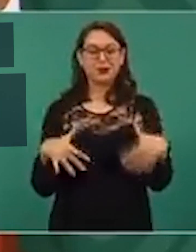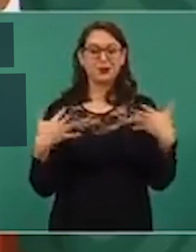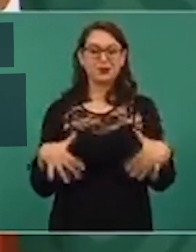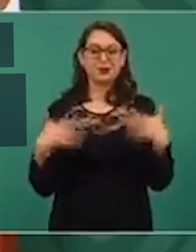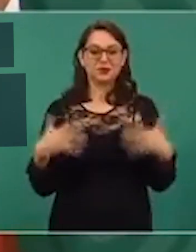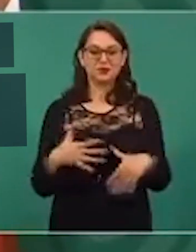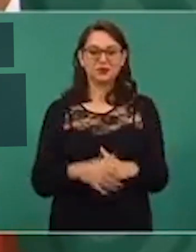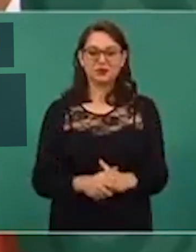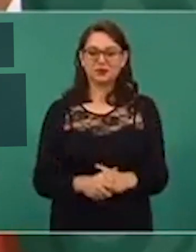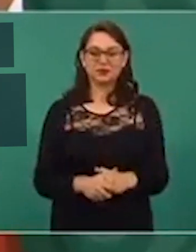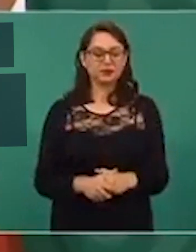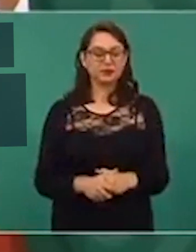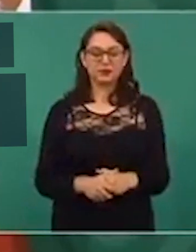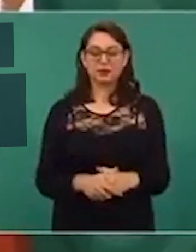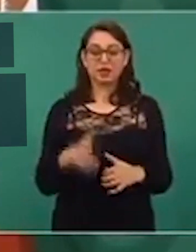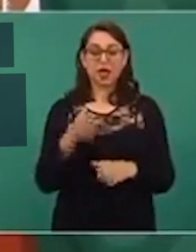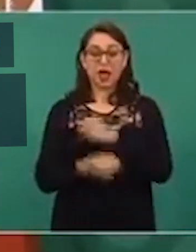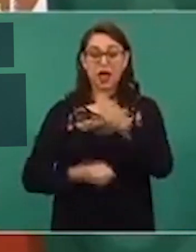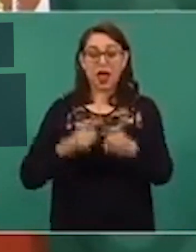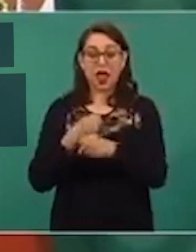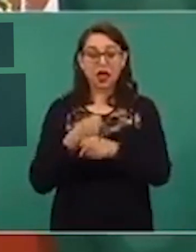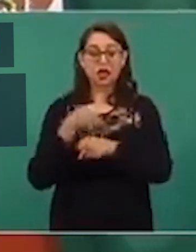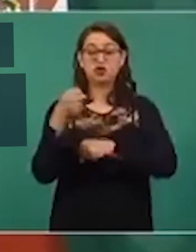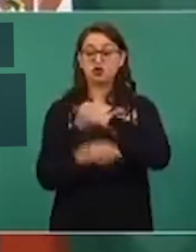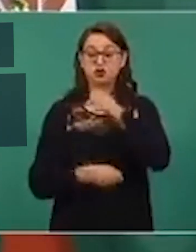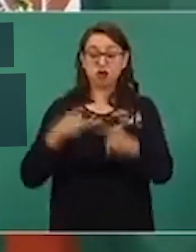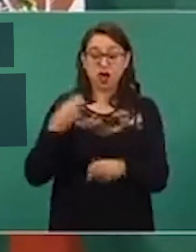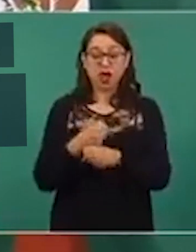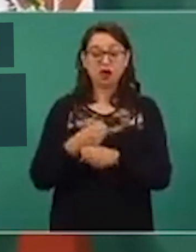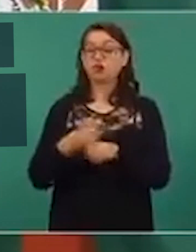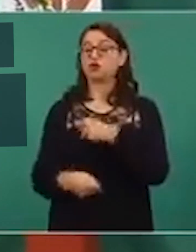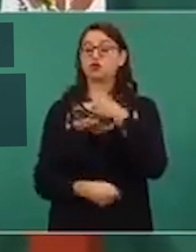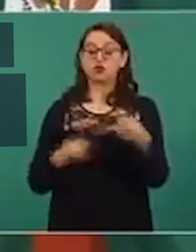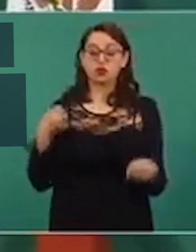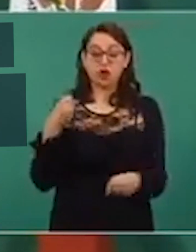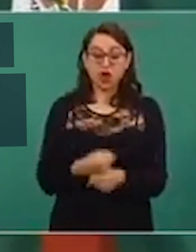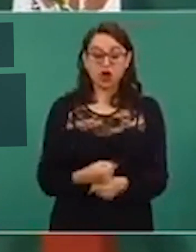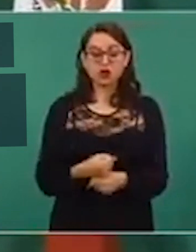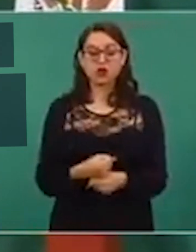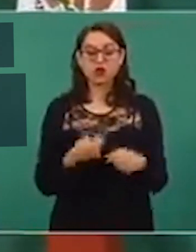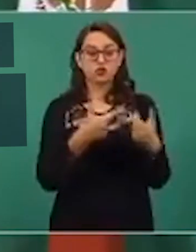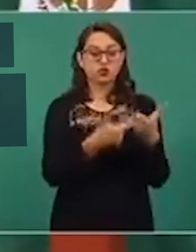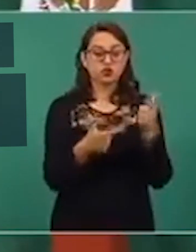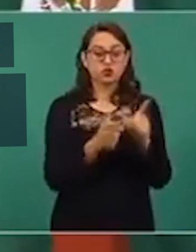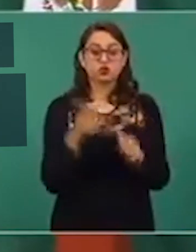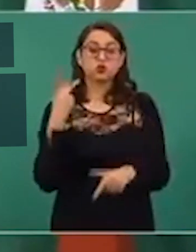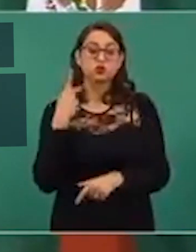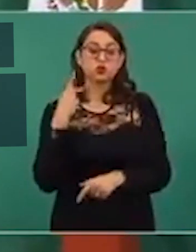Cuántos años, décadas, hablando de que